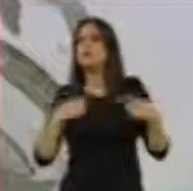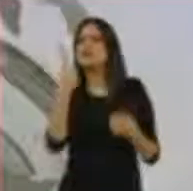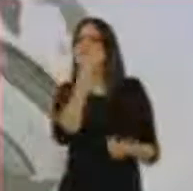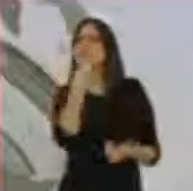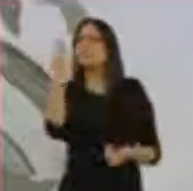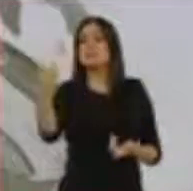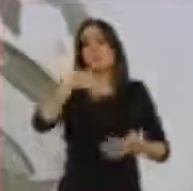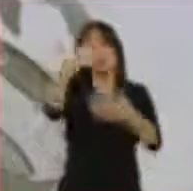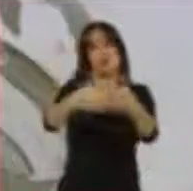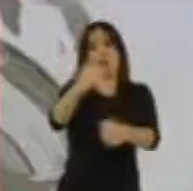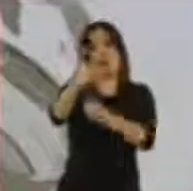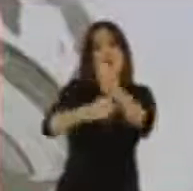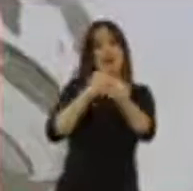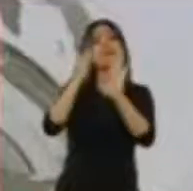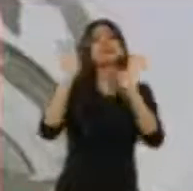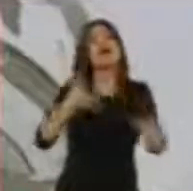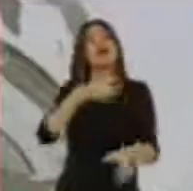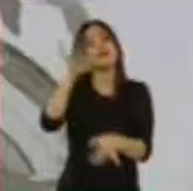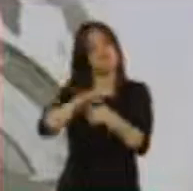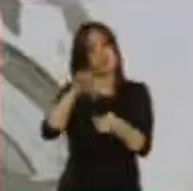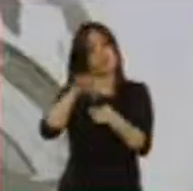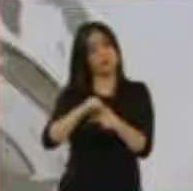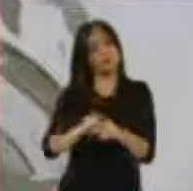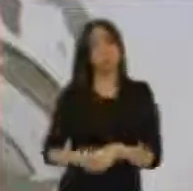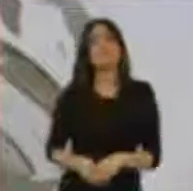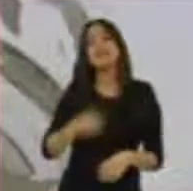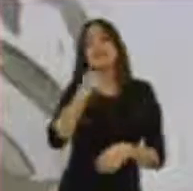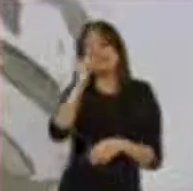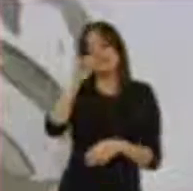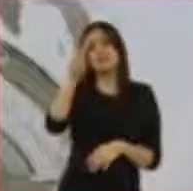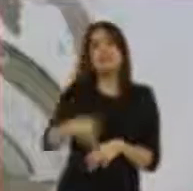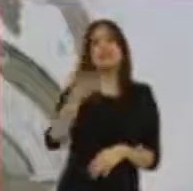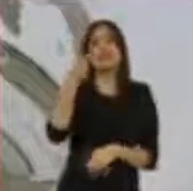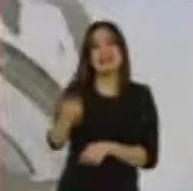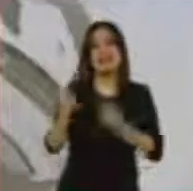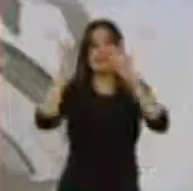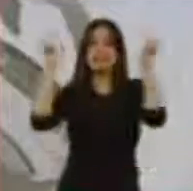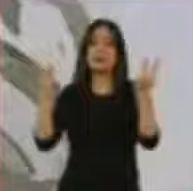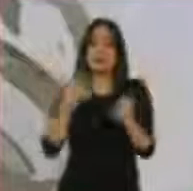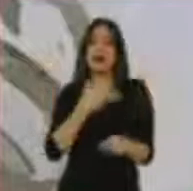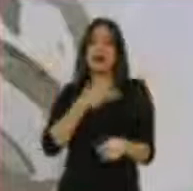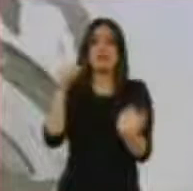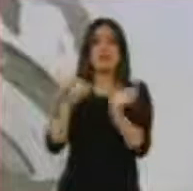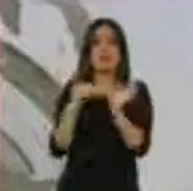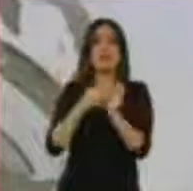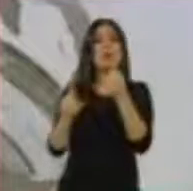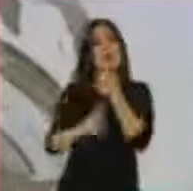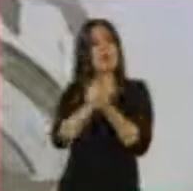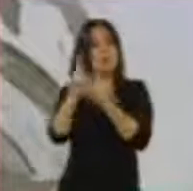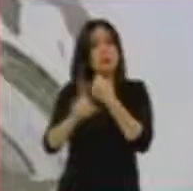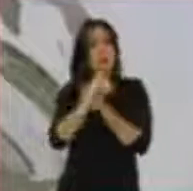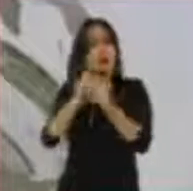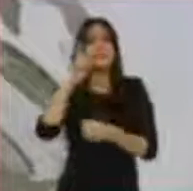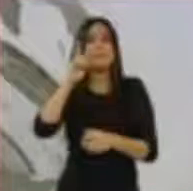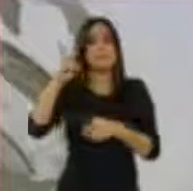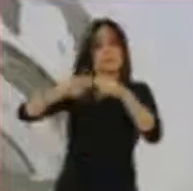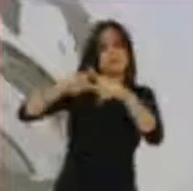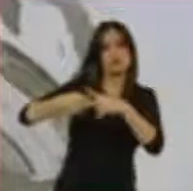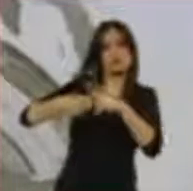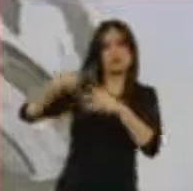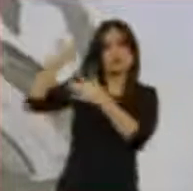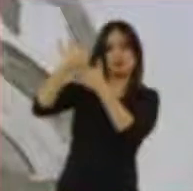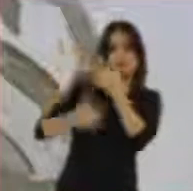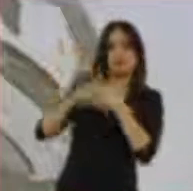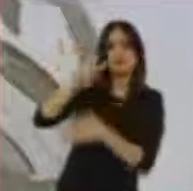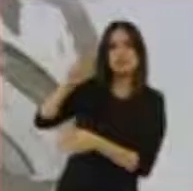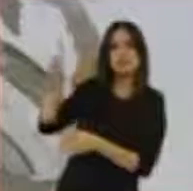asunto? Pues ya el año que entra hay elecciones. Sigue siendo un tema polémico. Vamos a ver como sean los gráficos que los niveles